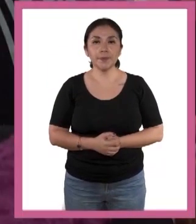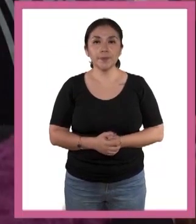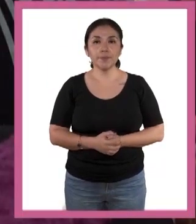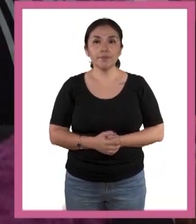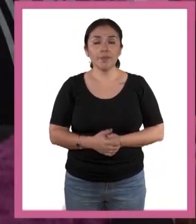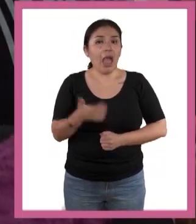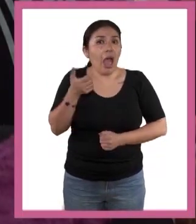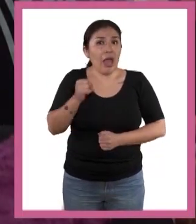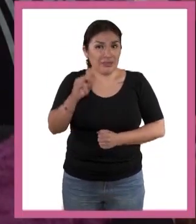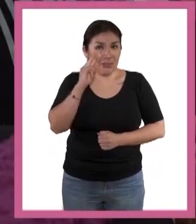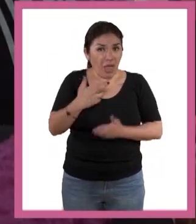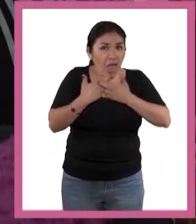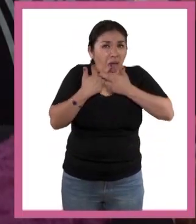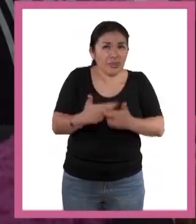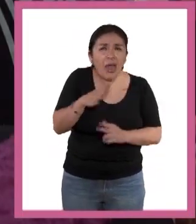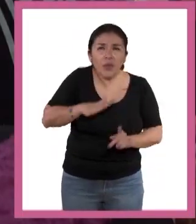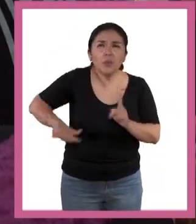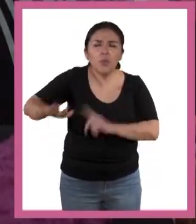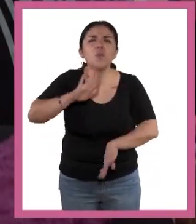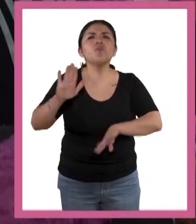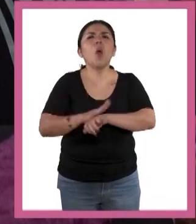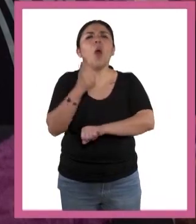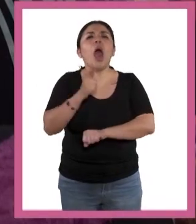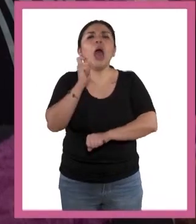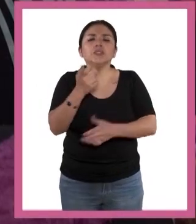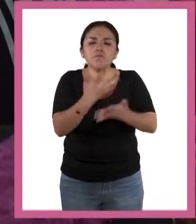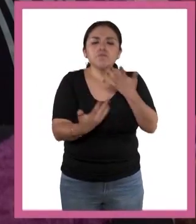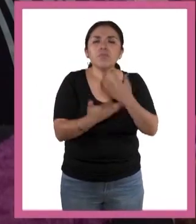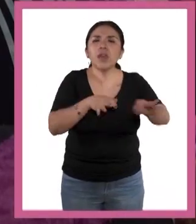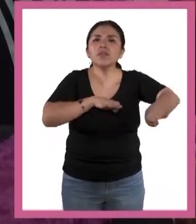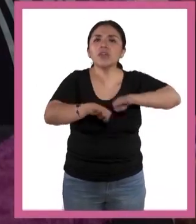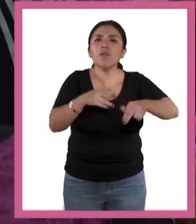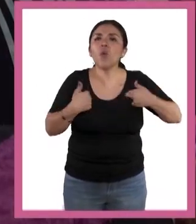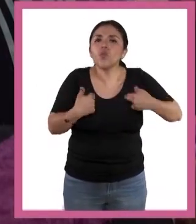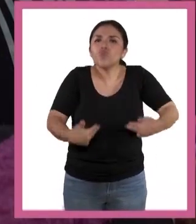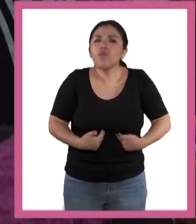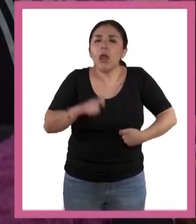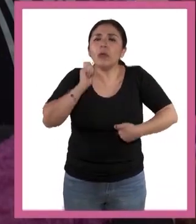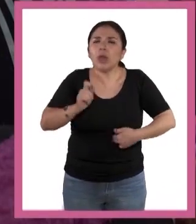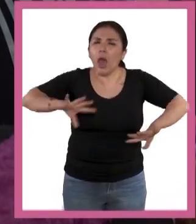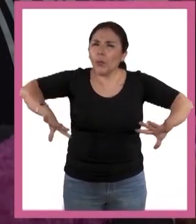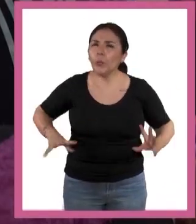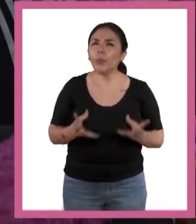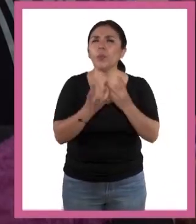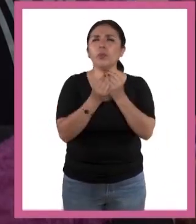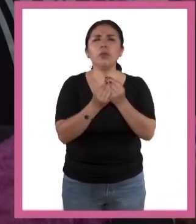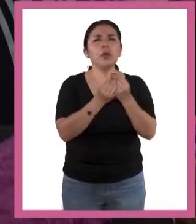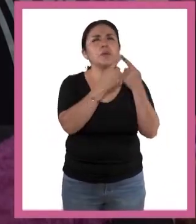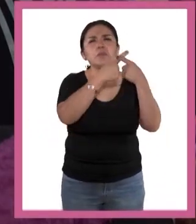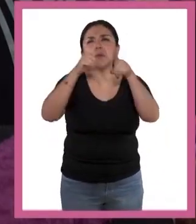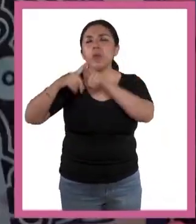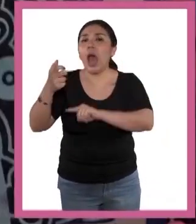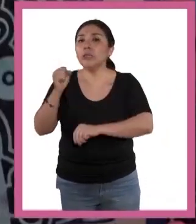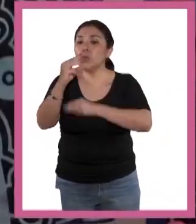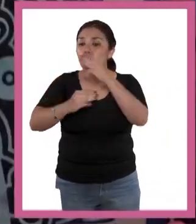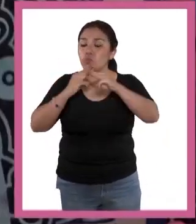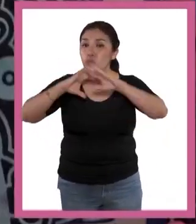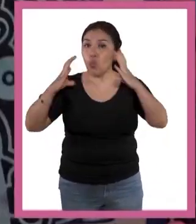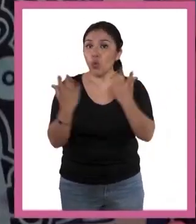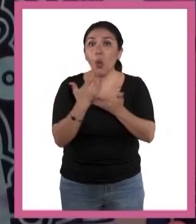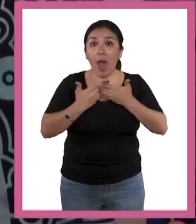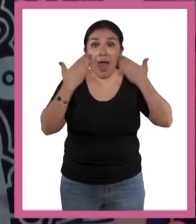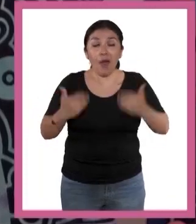Toda la riqueza que conocemos es resultado del trabajo humano. Se ha ido acumulando y desarrollando a niveles planetarios. Hoy,